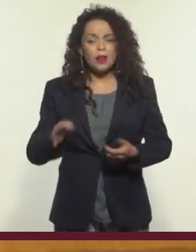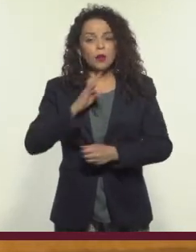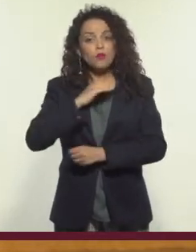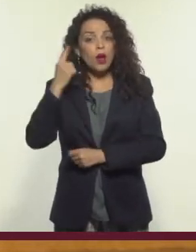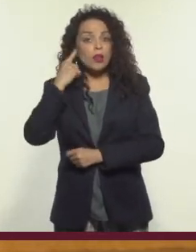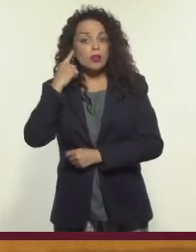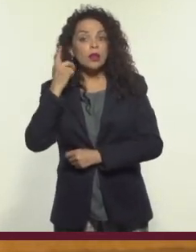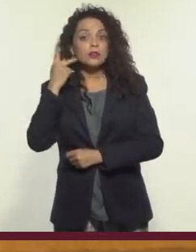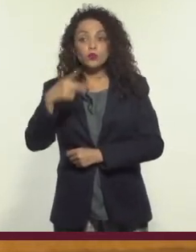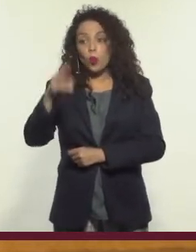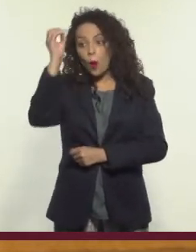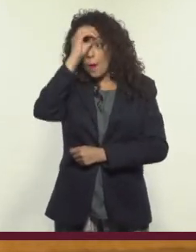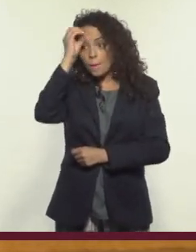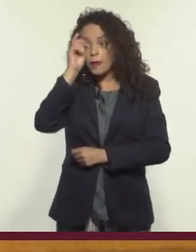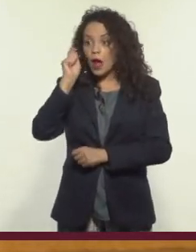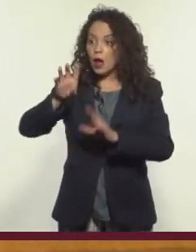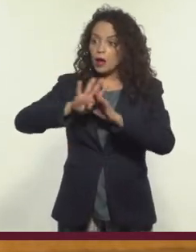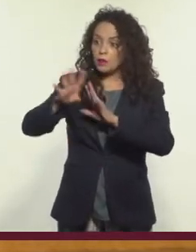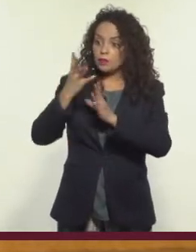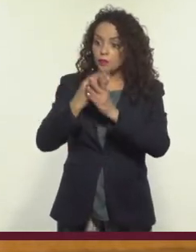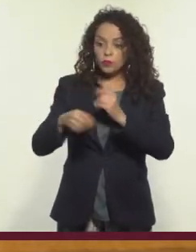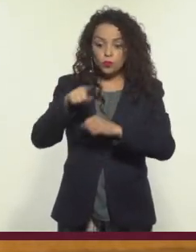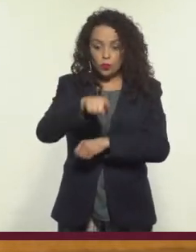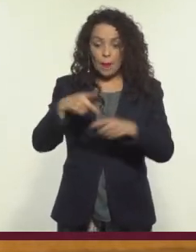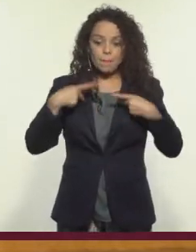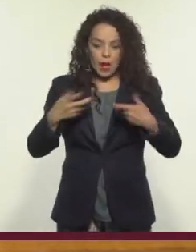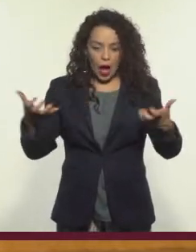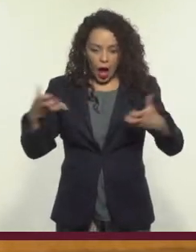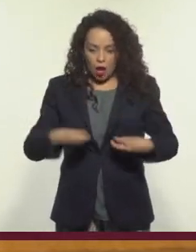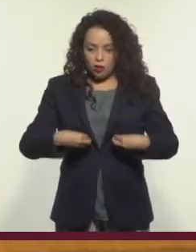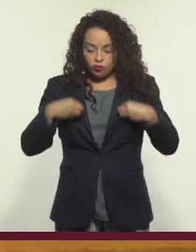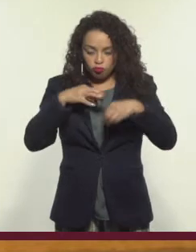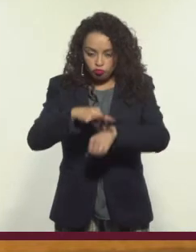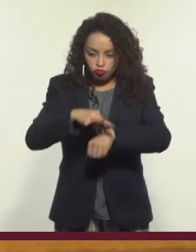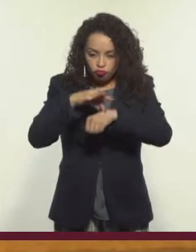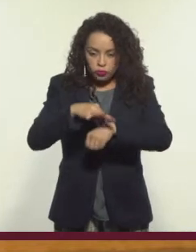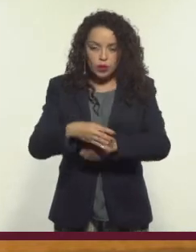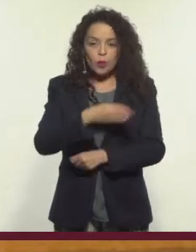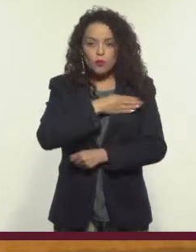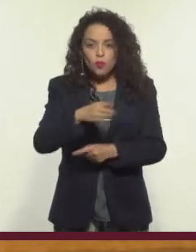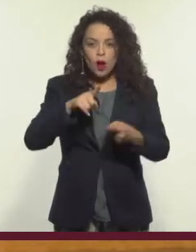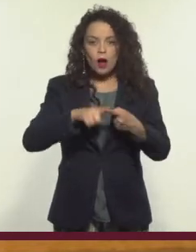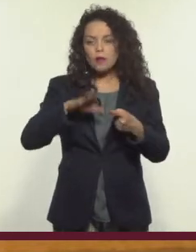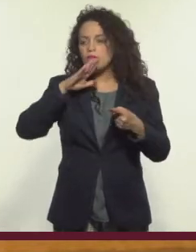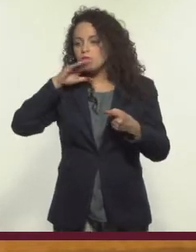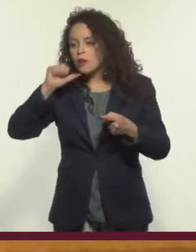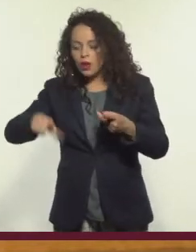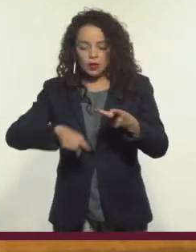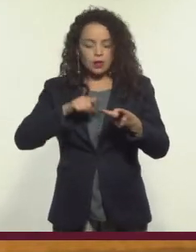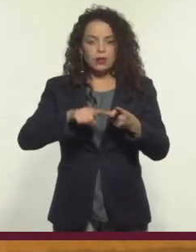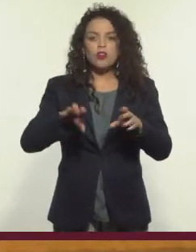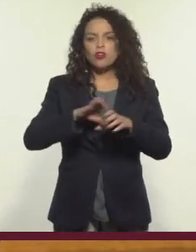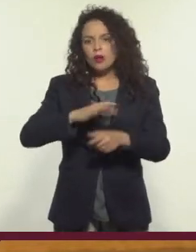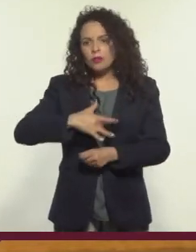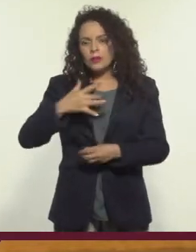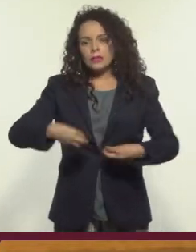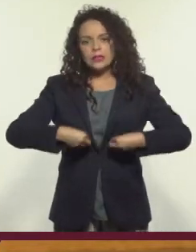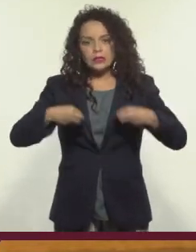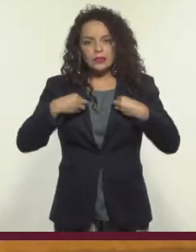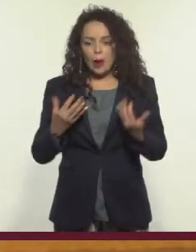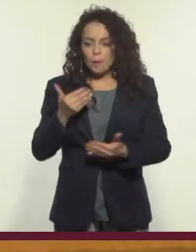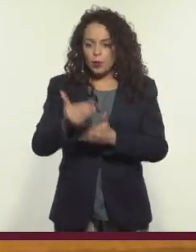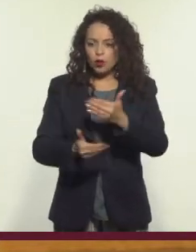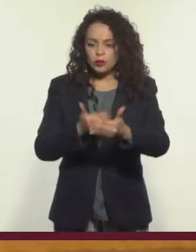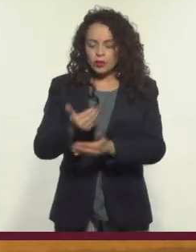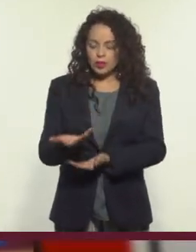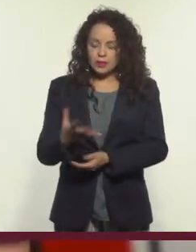permitiera escuchar la perspectiva de la migración desde la persona que la vive, con todo lo bueno, lo malo y cómo vive y siente todo el